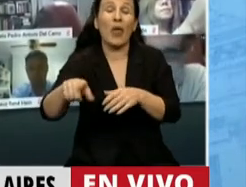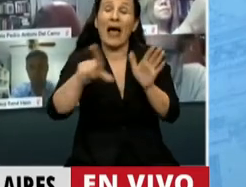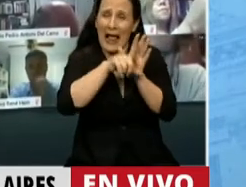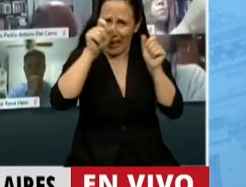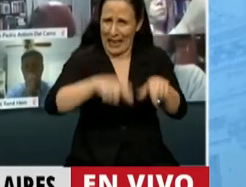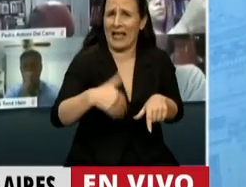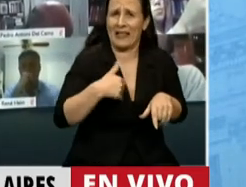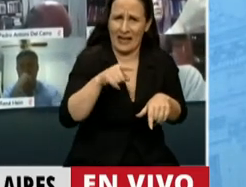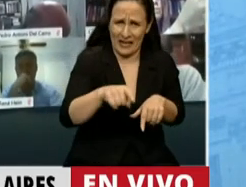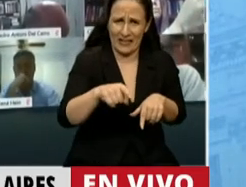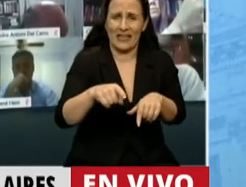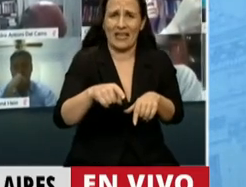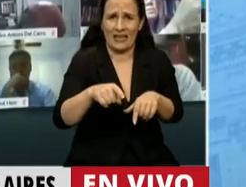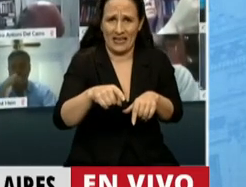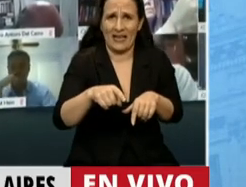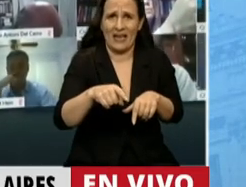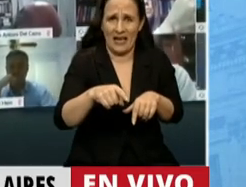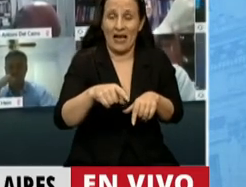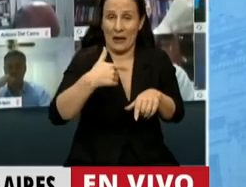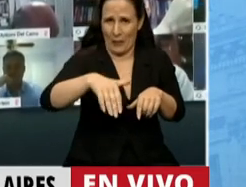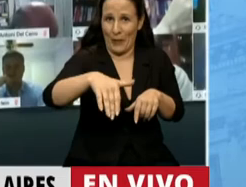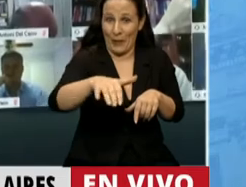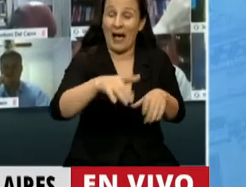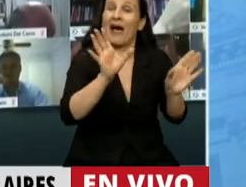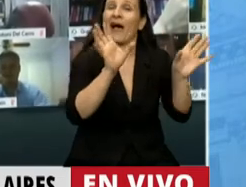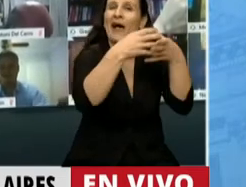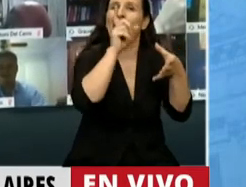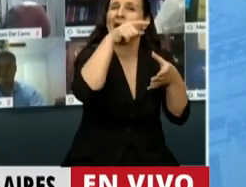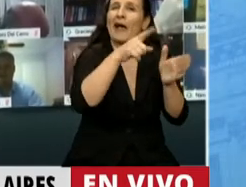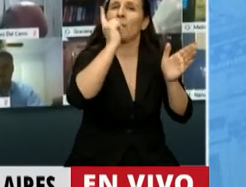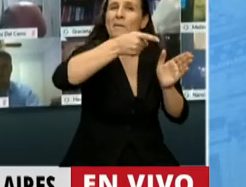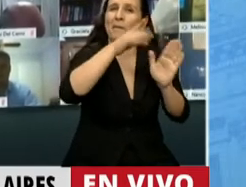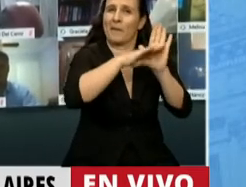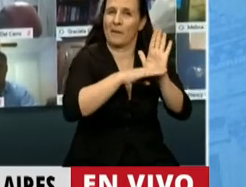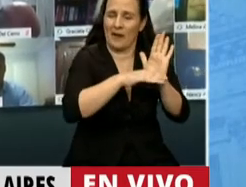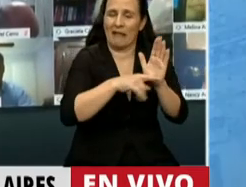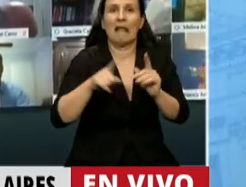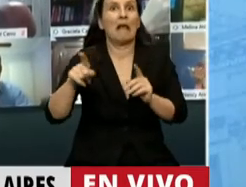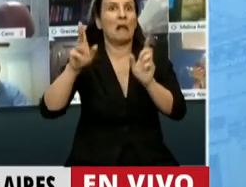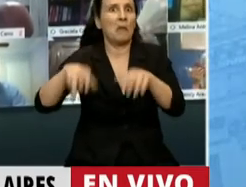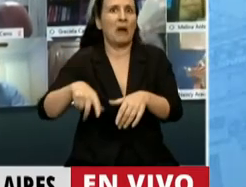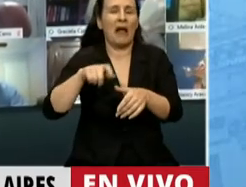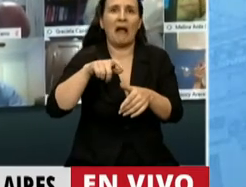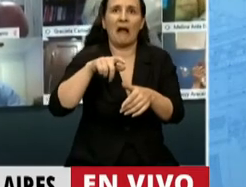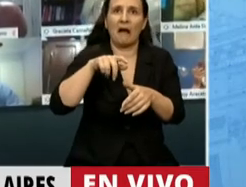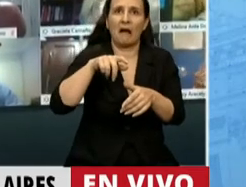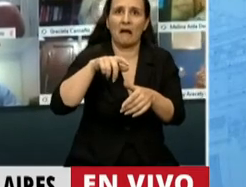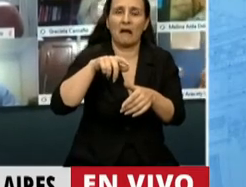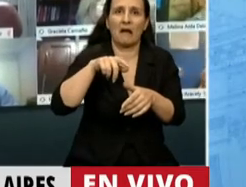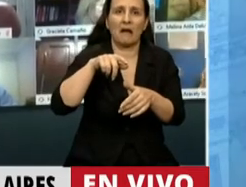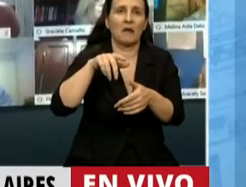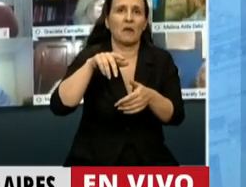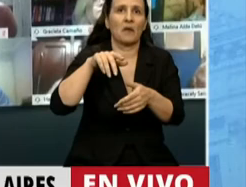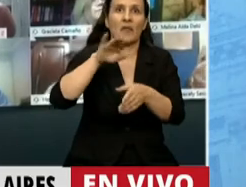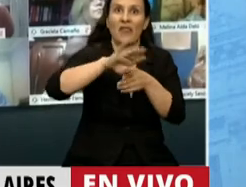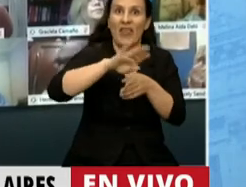local a la que van a igualar con esto que los fondos buitres han impuesto, ni la renegociación de la